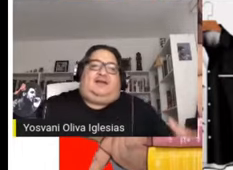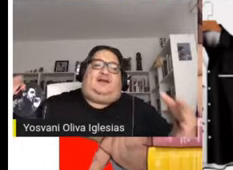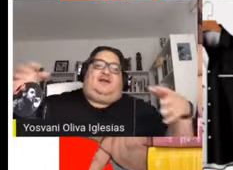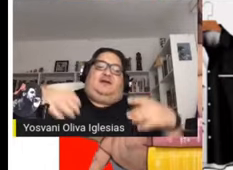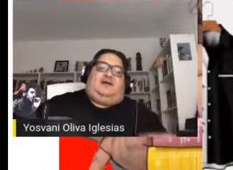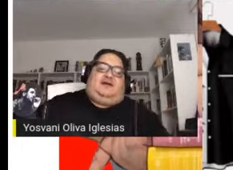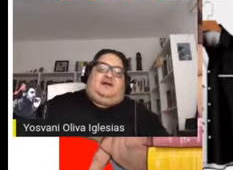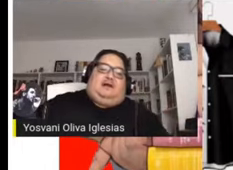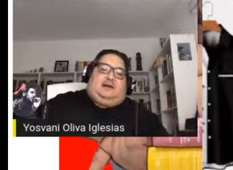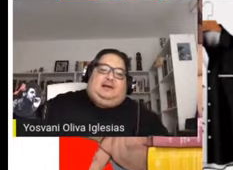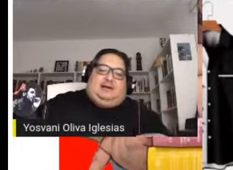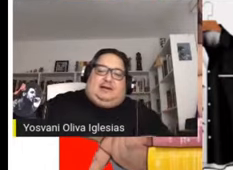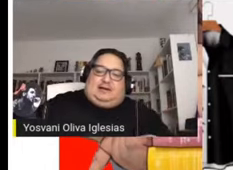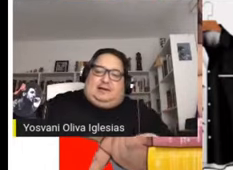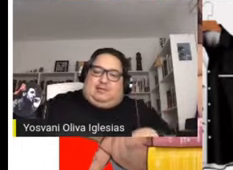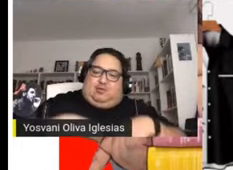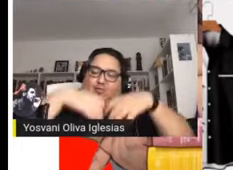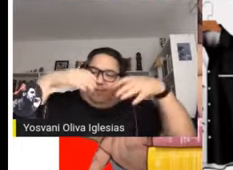más se acuerda de